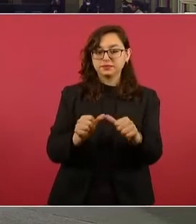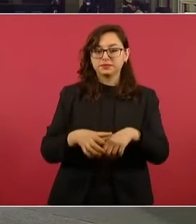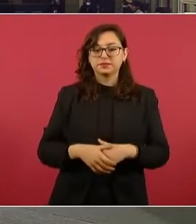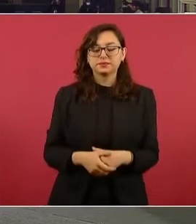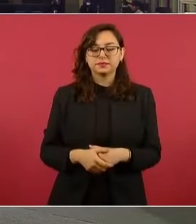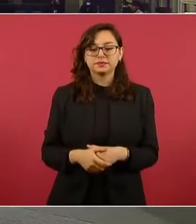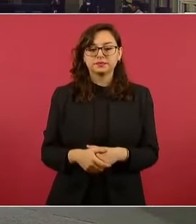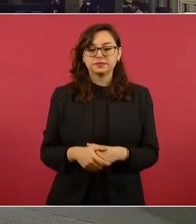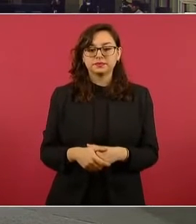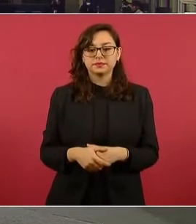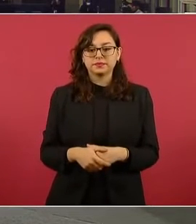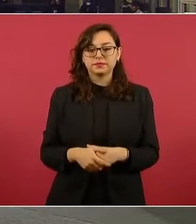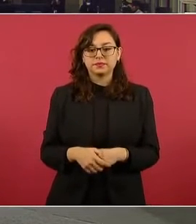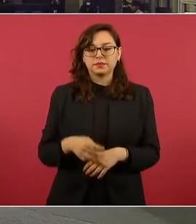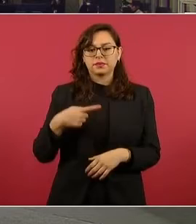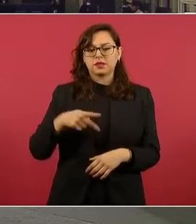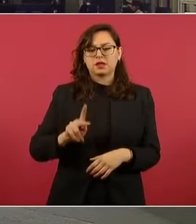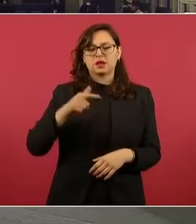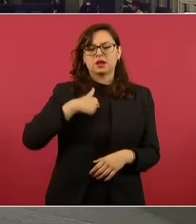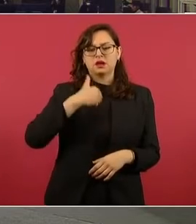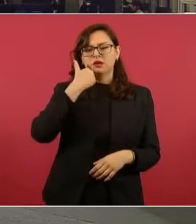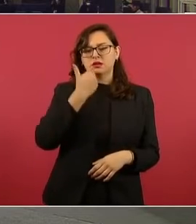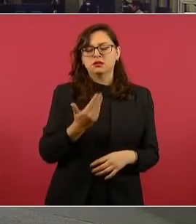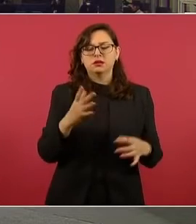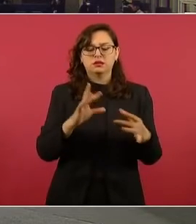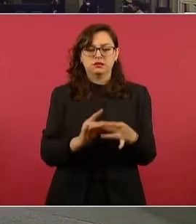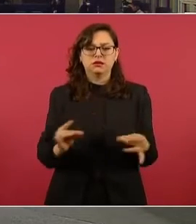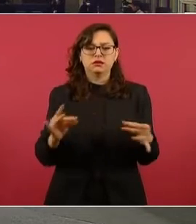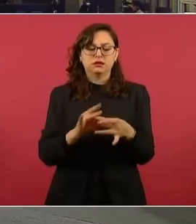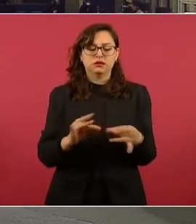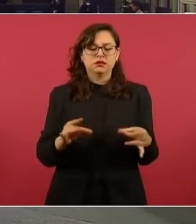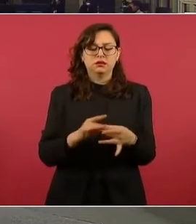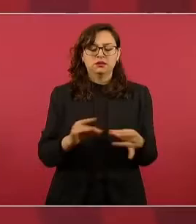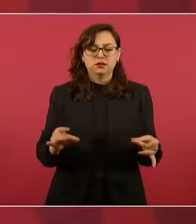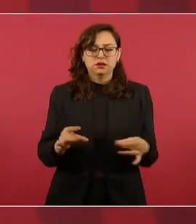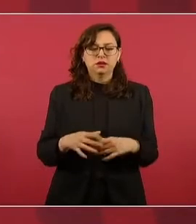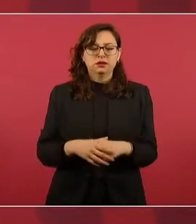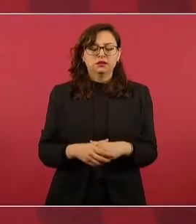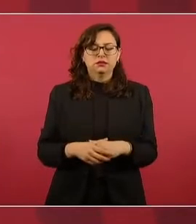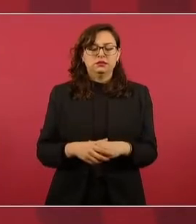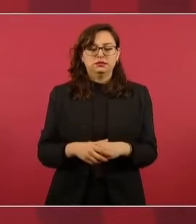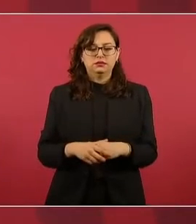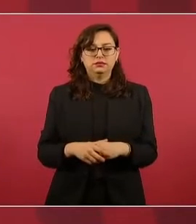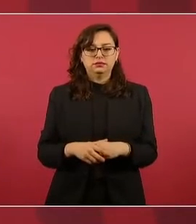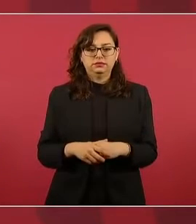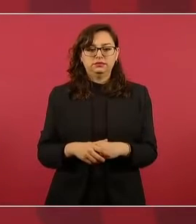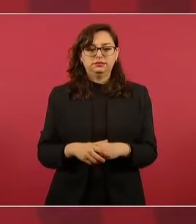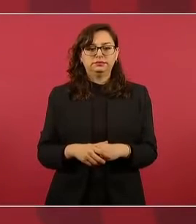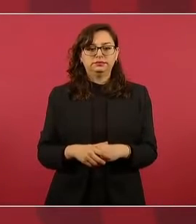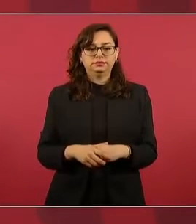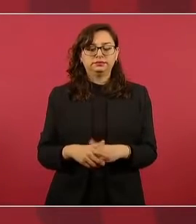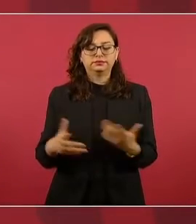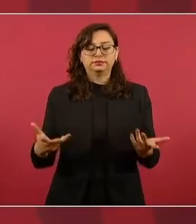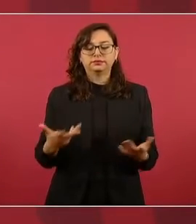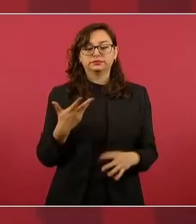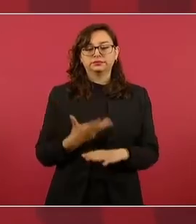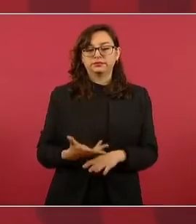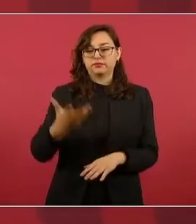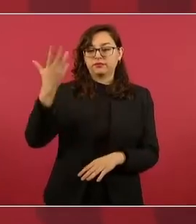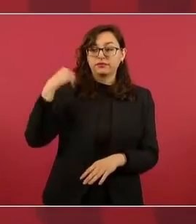cuando estaba en la Oficina de Investigación Financiera,